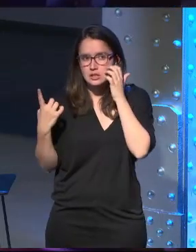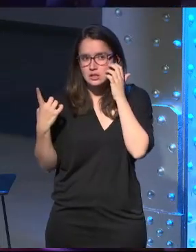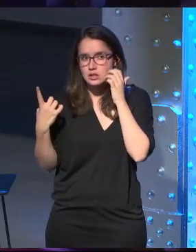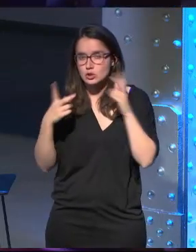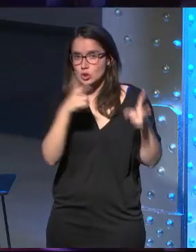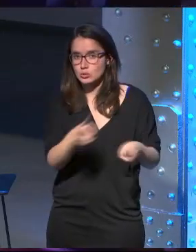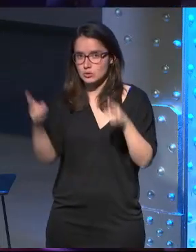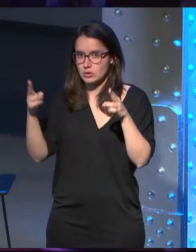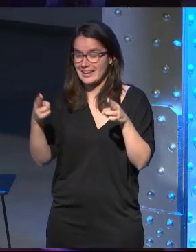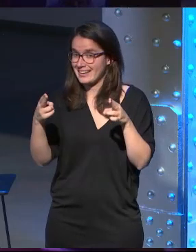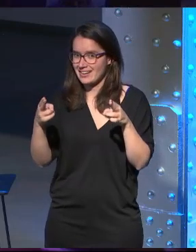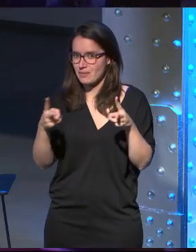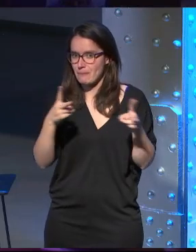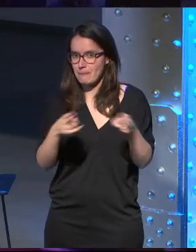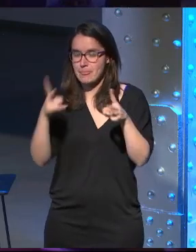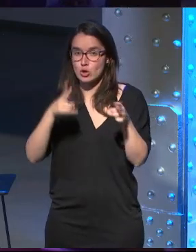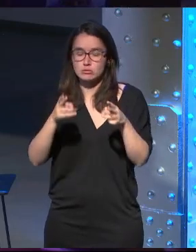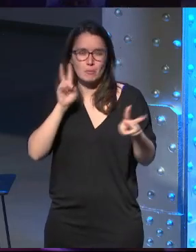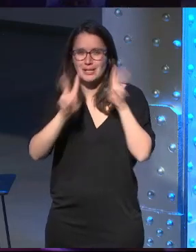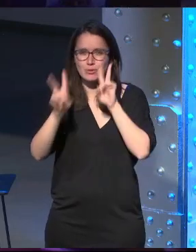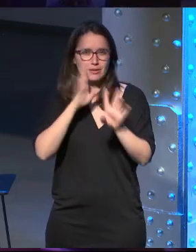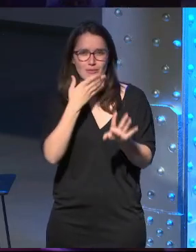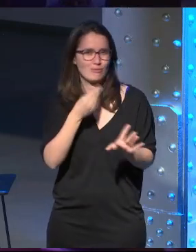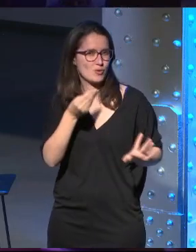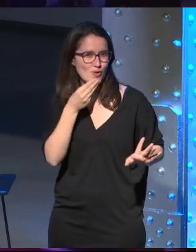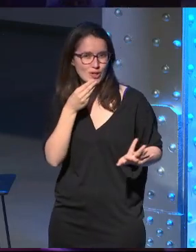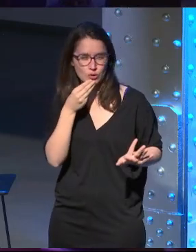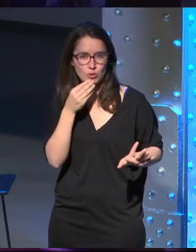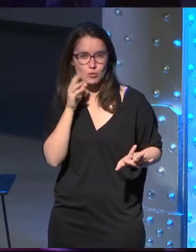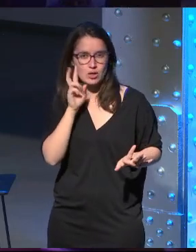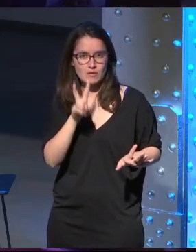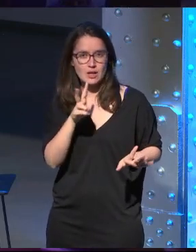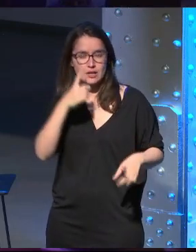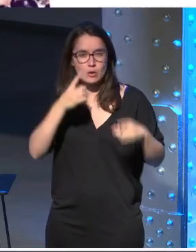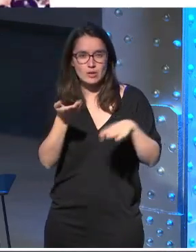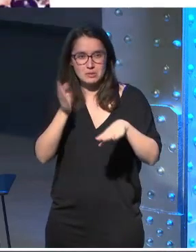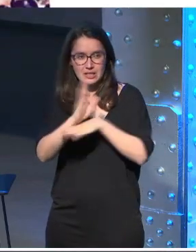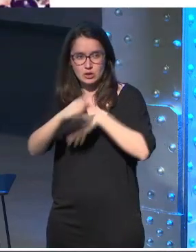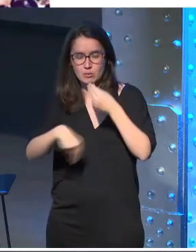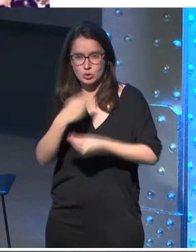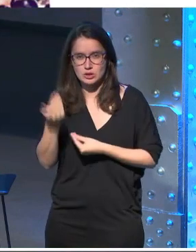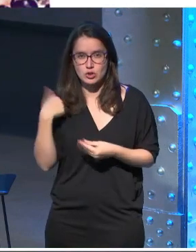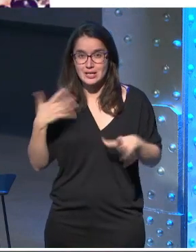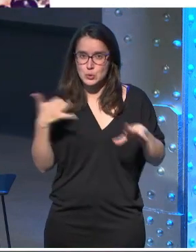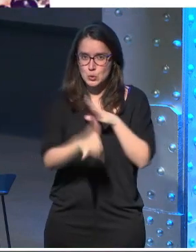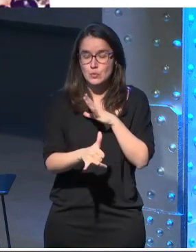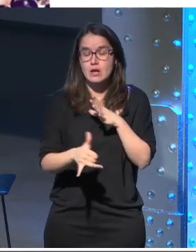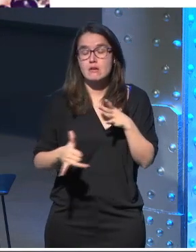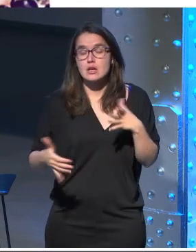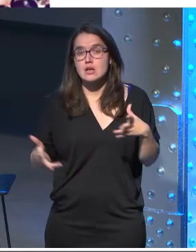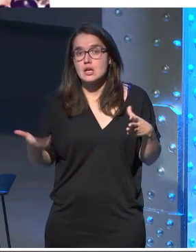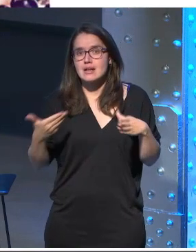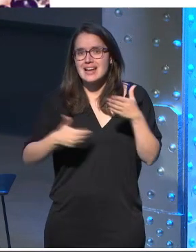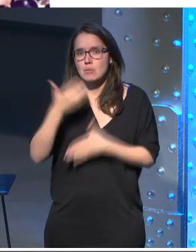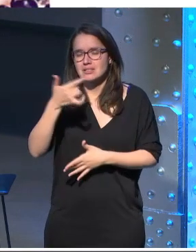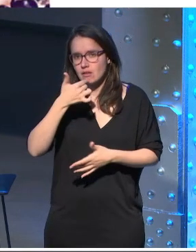frames de Rey que visualmente es precioso y el caso de estudio lo podéis encontrar en algunas presentaciones que hemos hecho que están en Youtube y la prensa nos